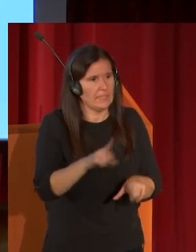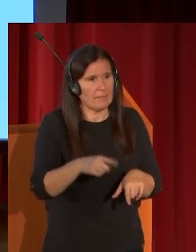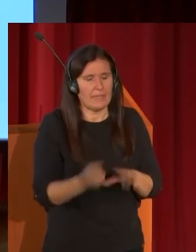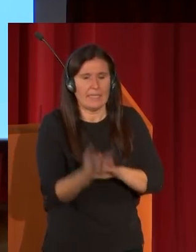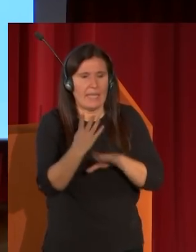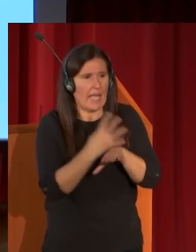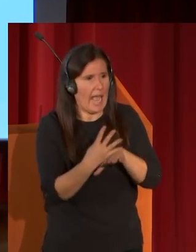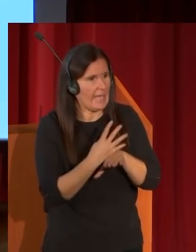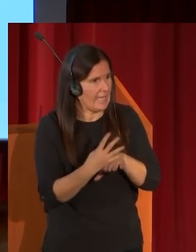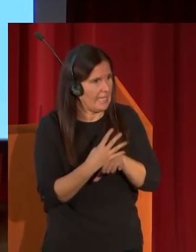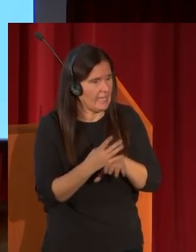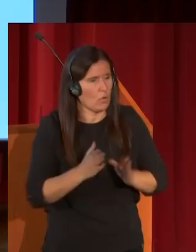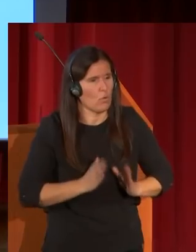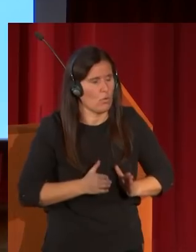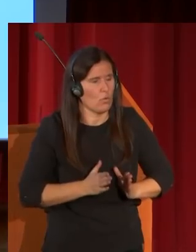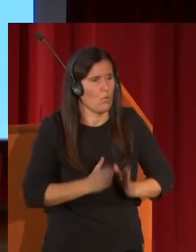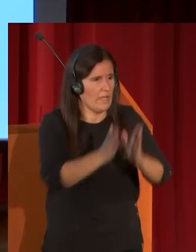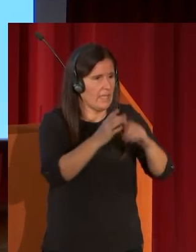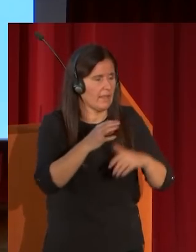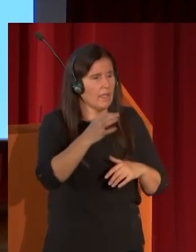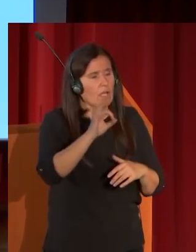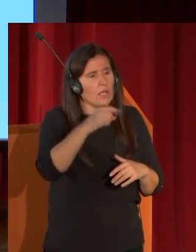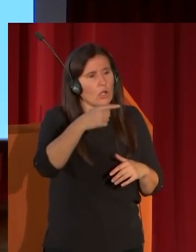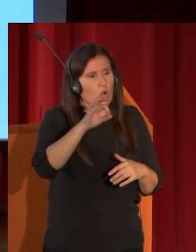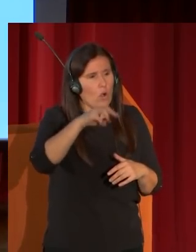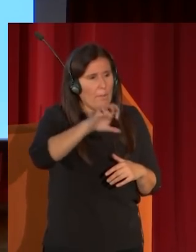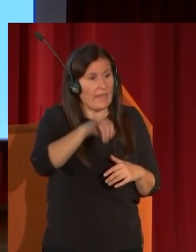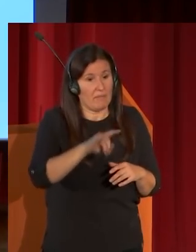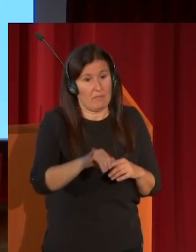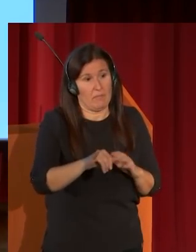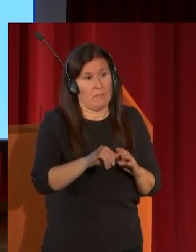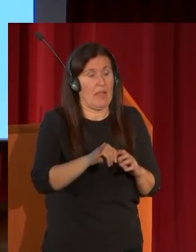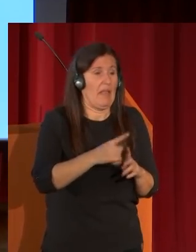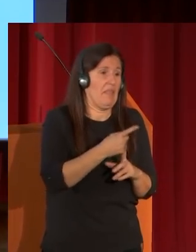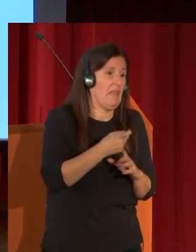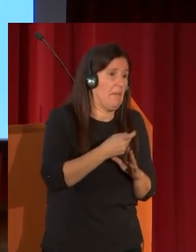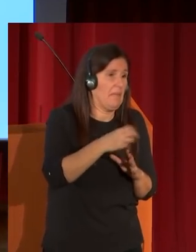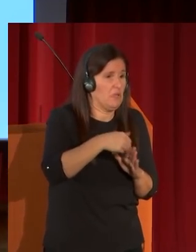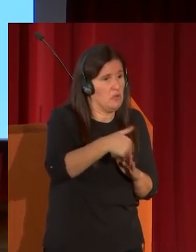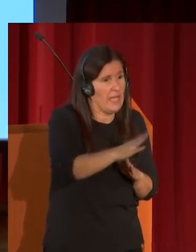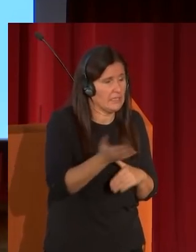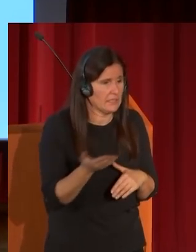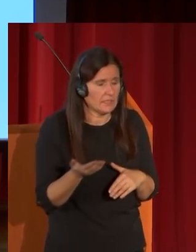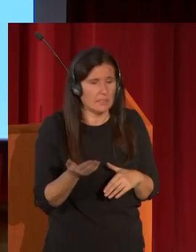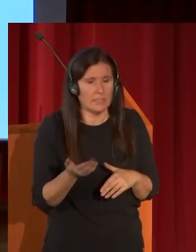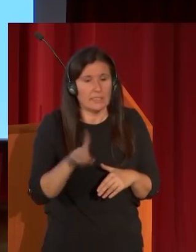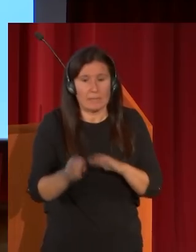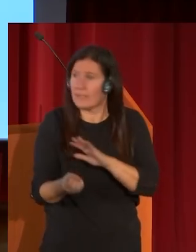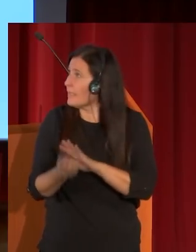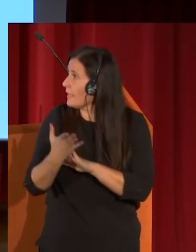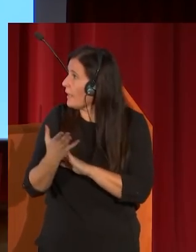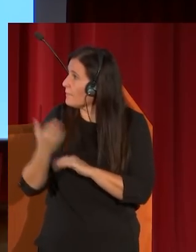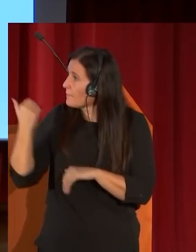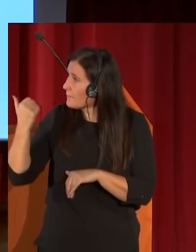cuesta de Gomérez a unos cientos de metros y crea esta feria que sabemos por una carta